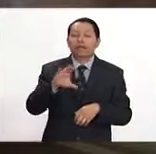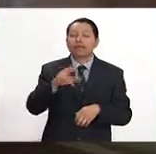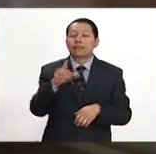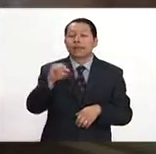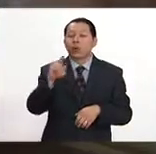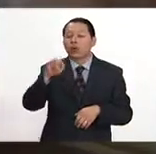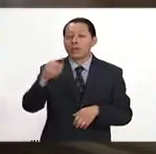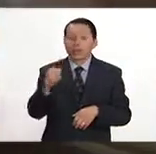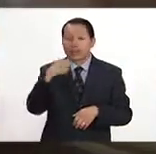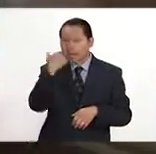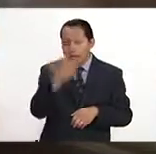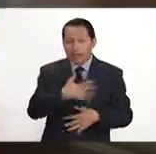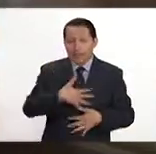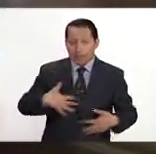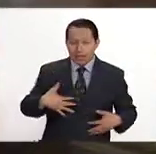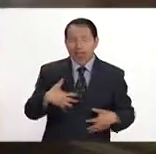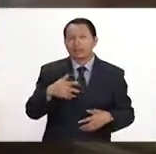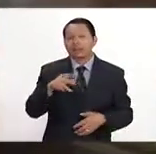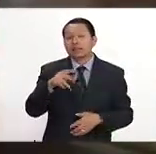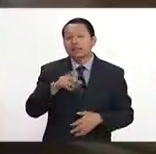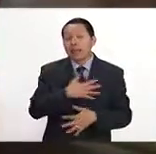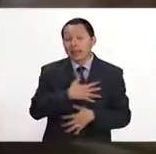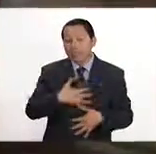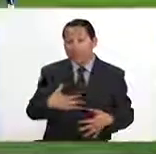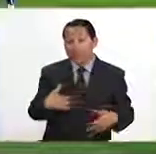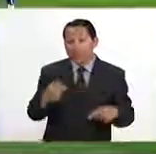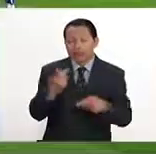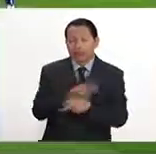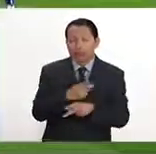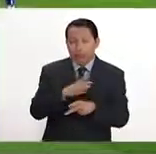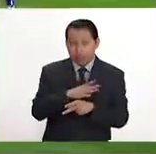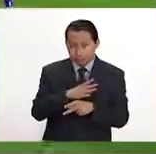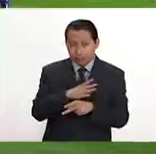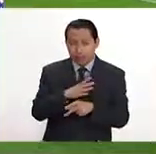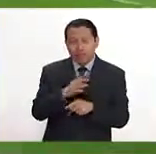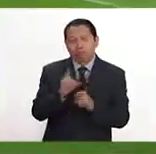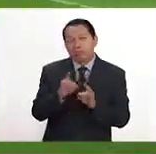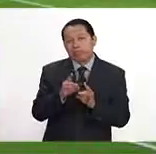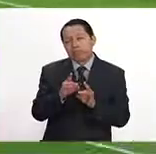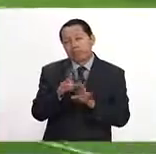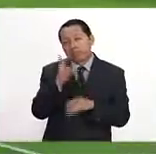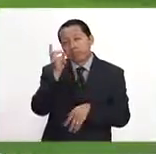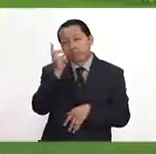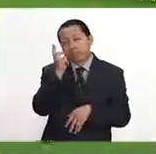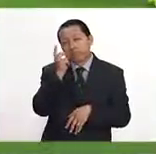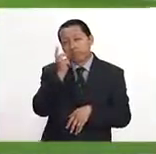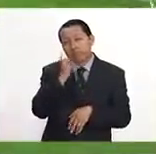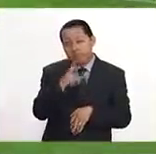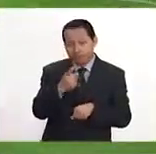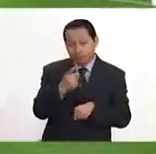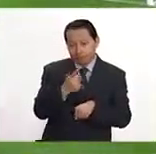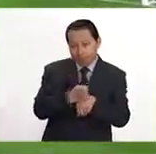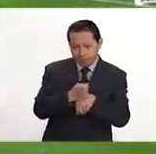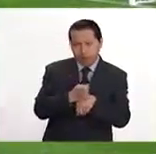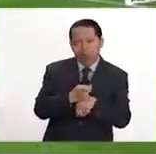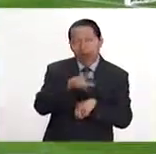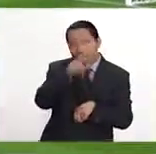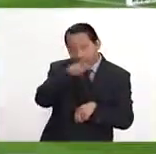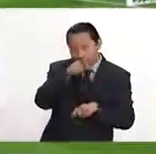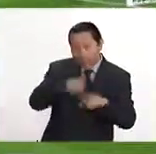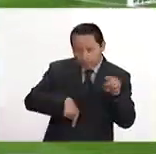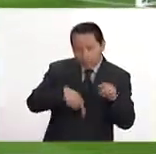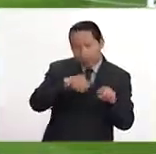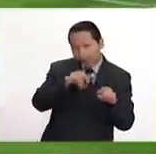pretendido por los Tigres y parece ser que los Tigres en este mercado de verano se durmieron. Primero el América, que le quita a Mateo Uribe, luego